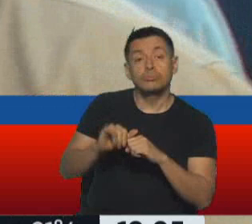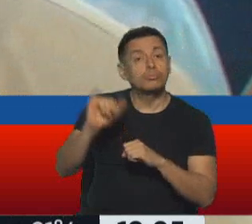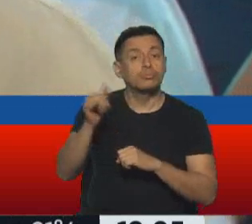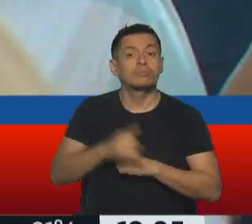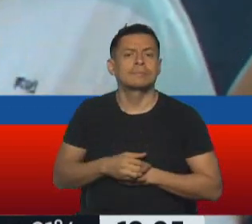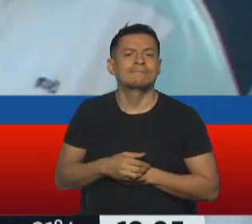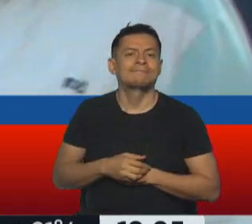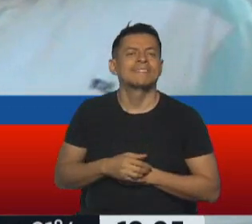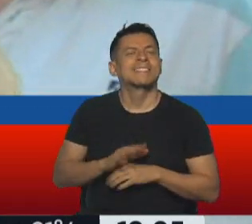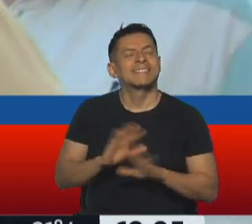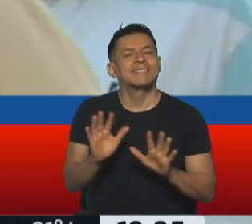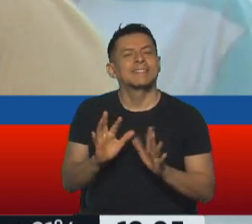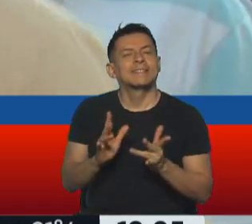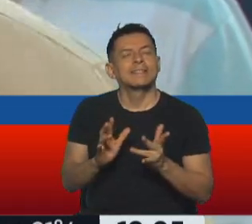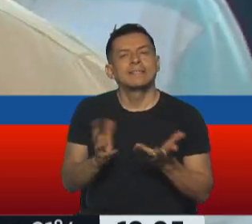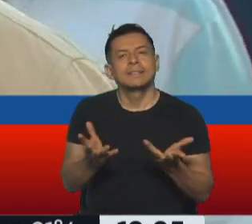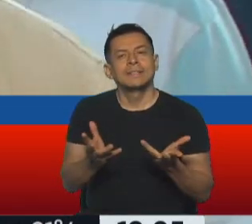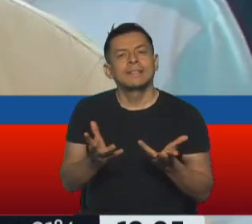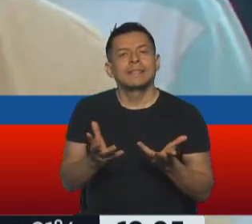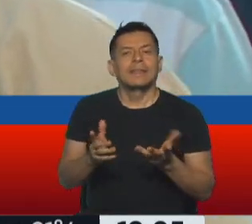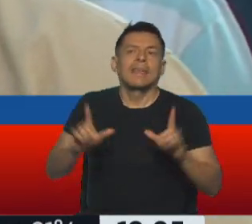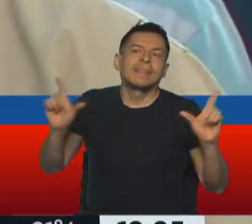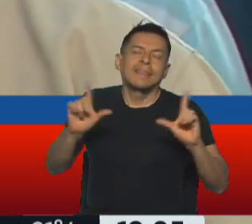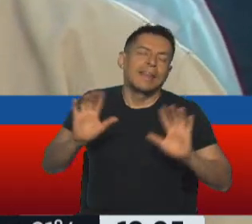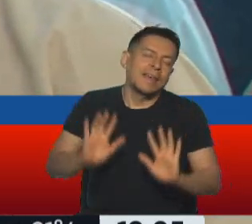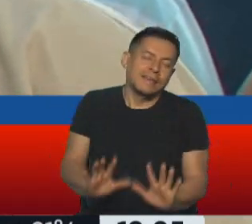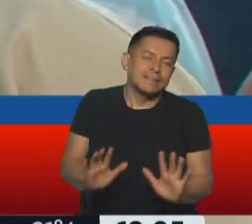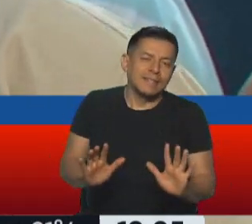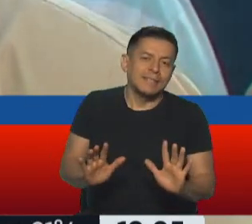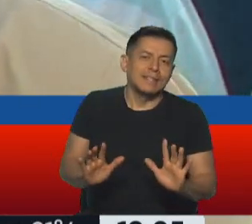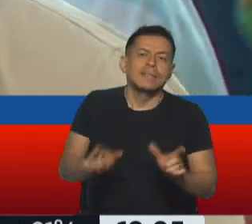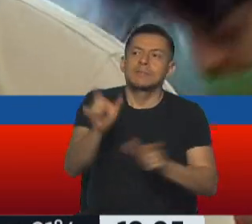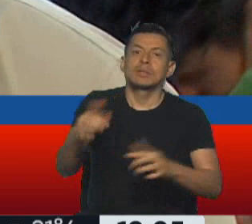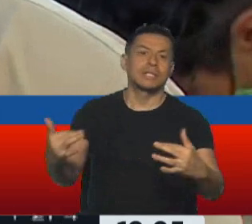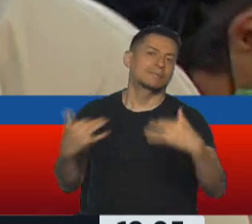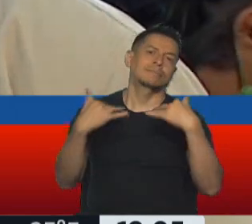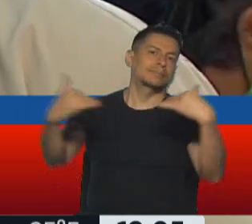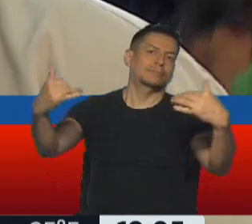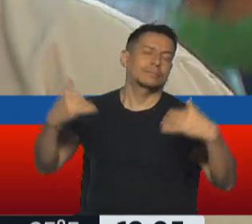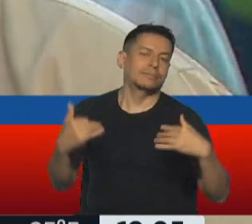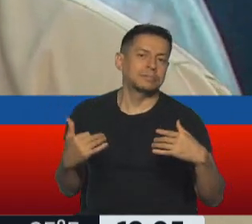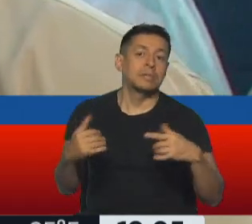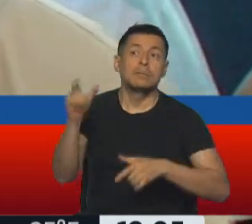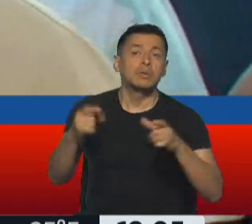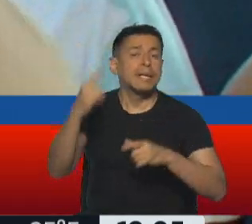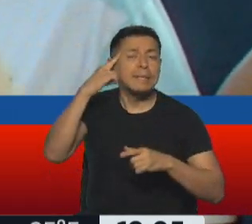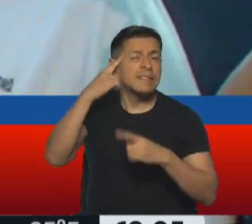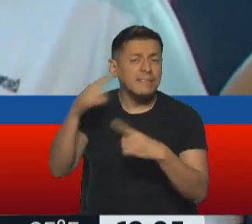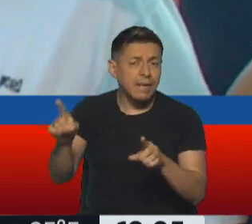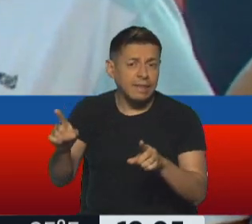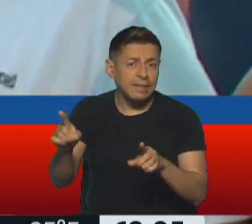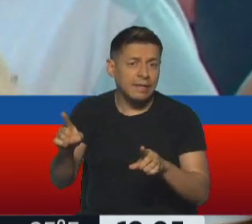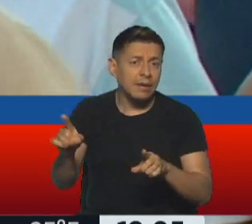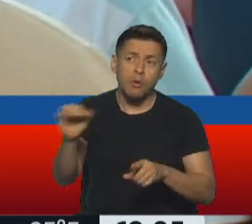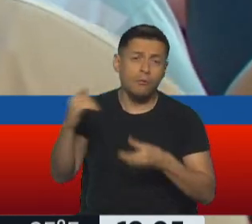No, no peleamos, no. Nada, a ver, bueno, la tele tiene eso, viste, que te acerca mucho a la gente, incluso gente que no piensa como nosotros, incluso gente